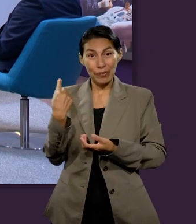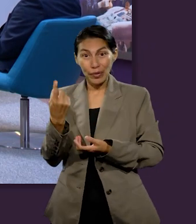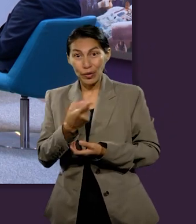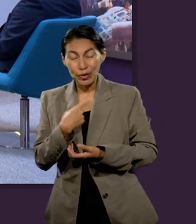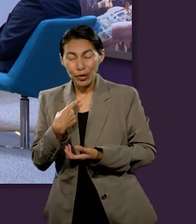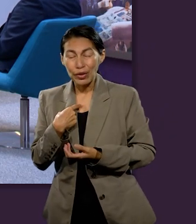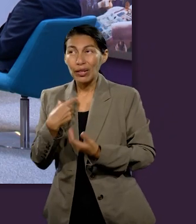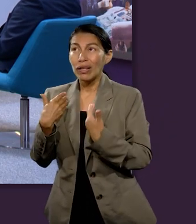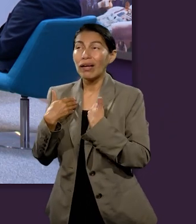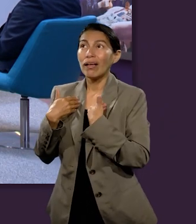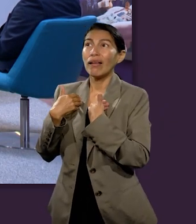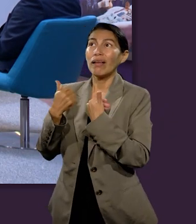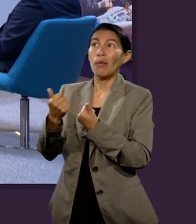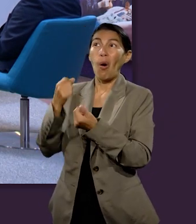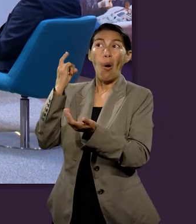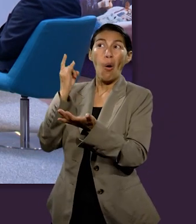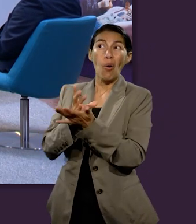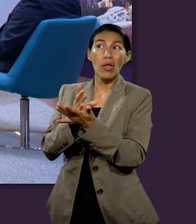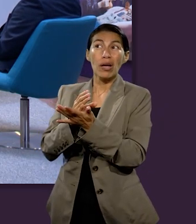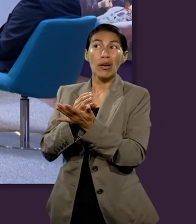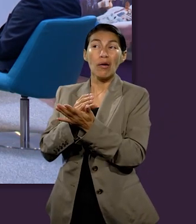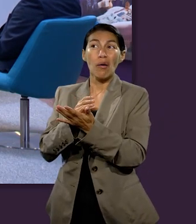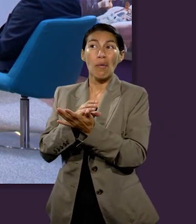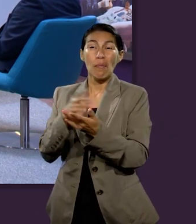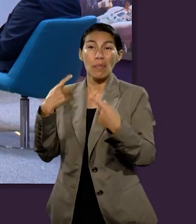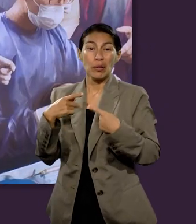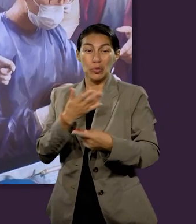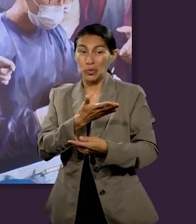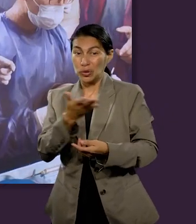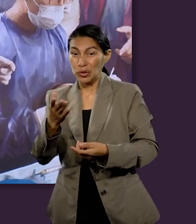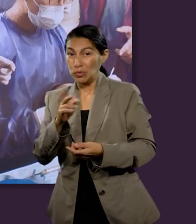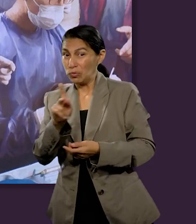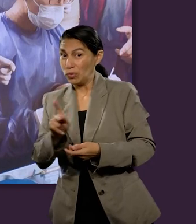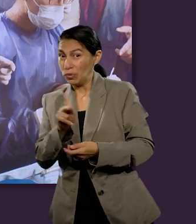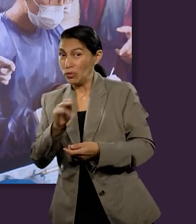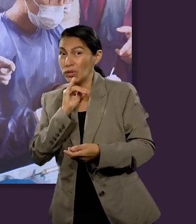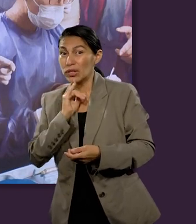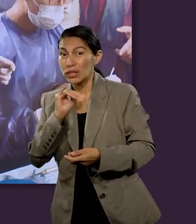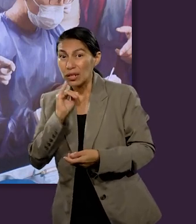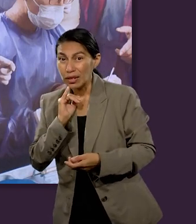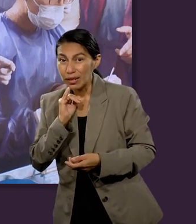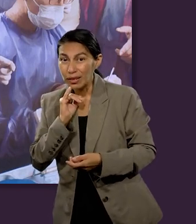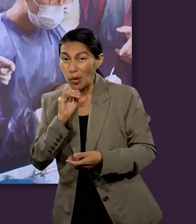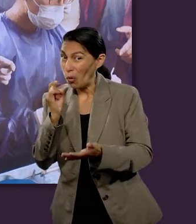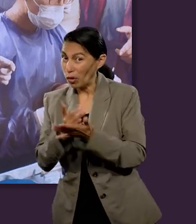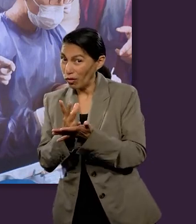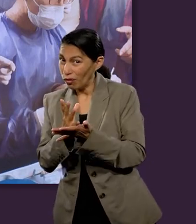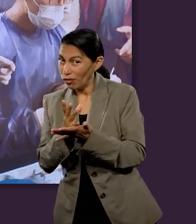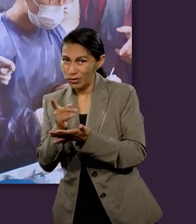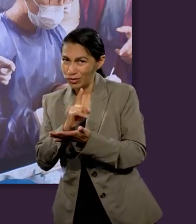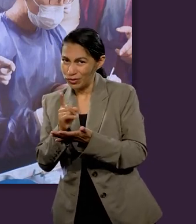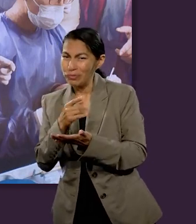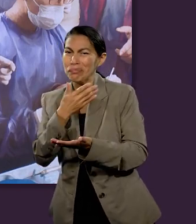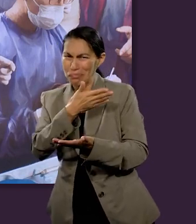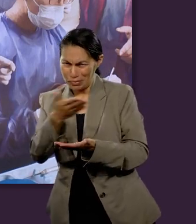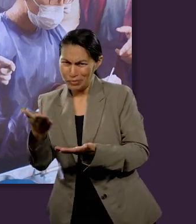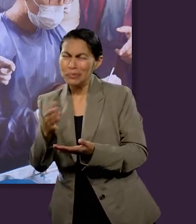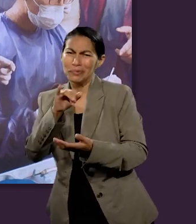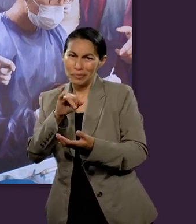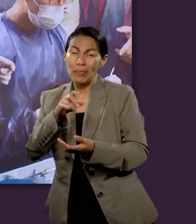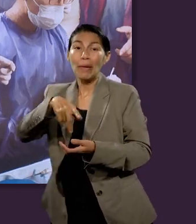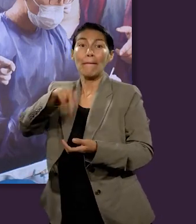es entonces cuando se abrió la oportunidad para todos. Ya no solo para Israel en específico, sino también